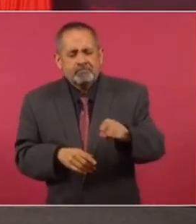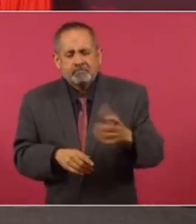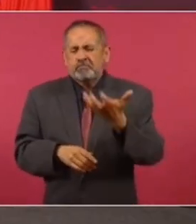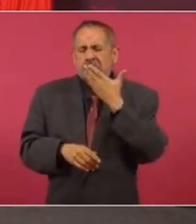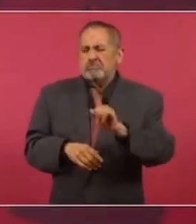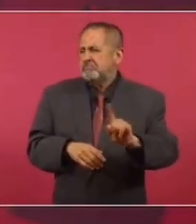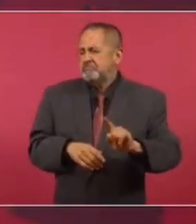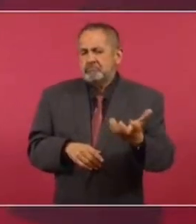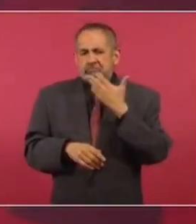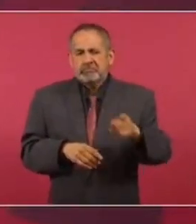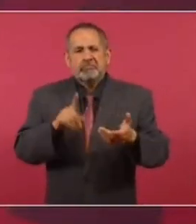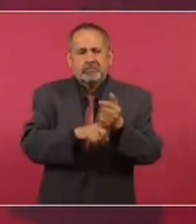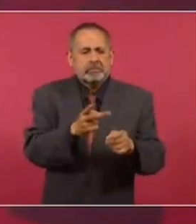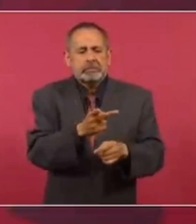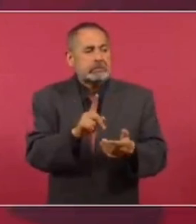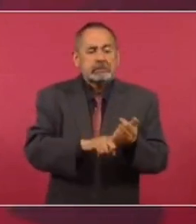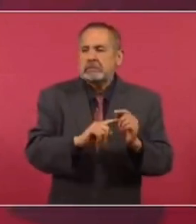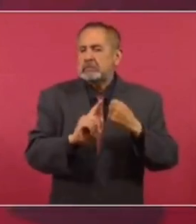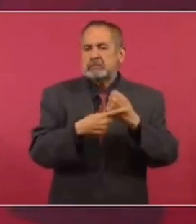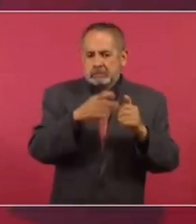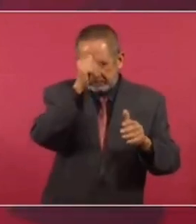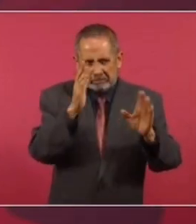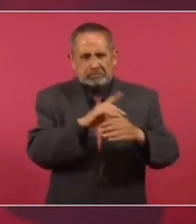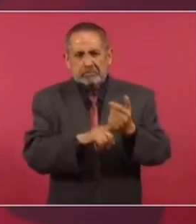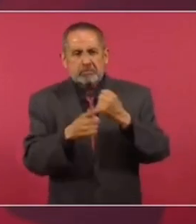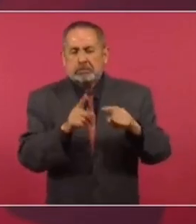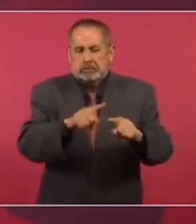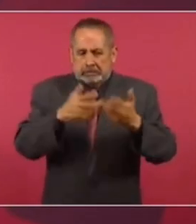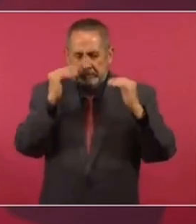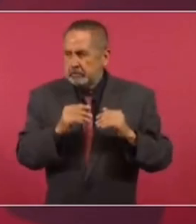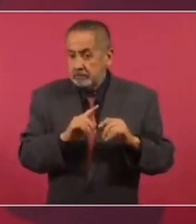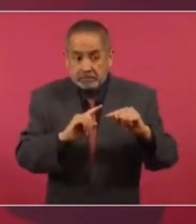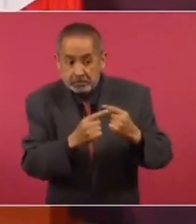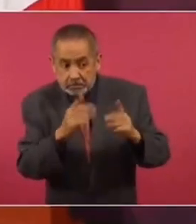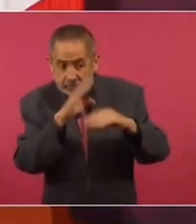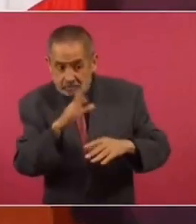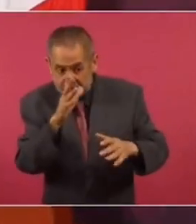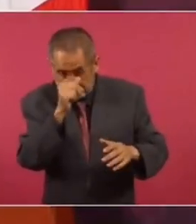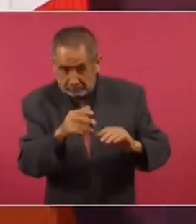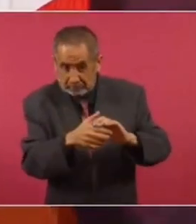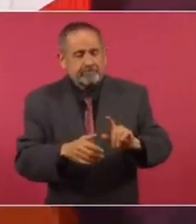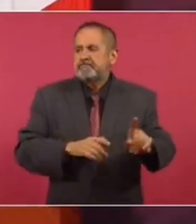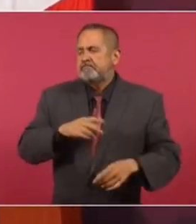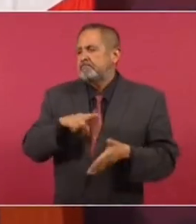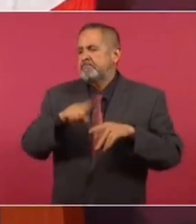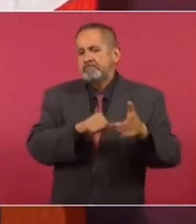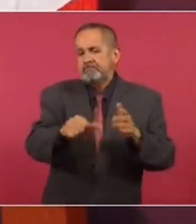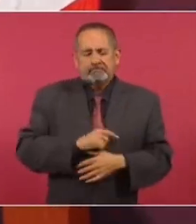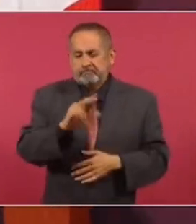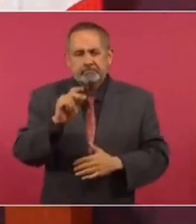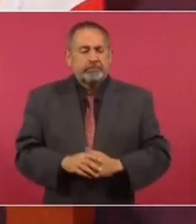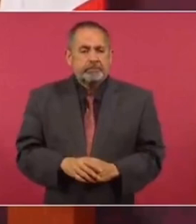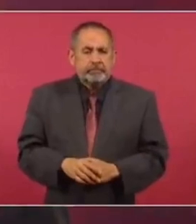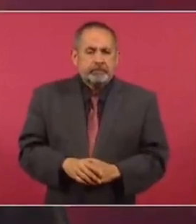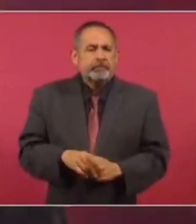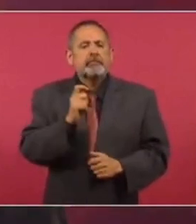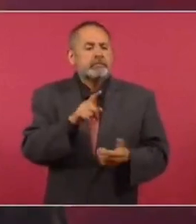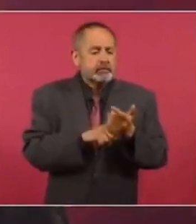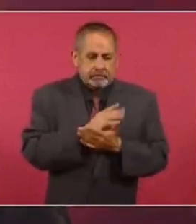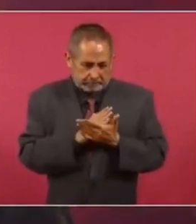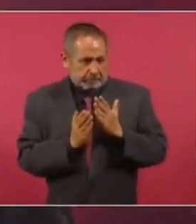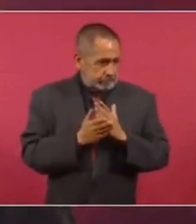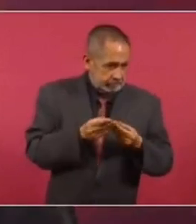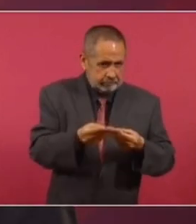bien. Hubo un acuerdo, no sé quién lo llevó a cabo, pero todo indica de que se repartieron